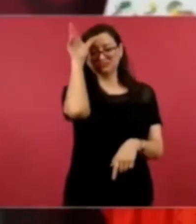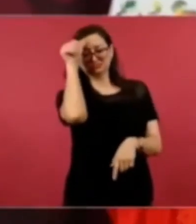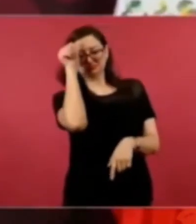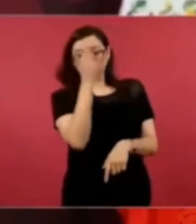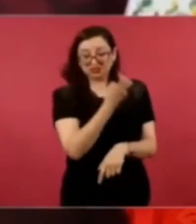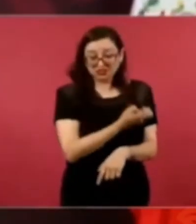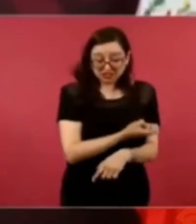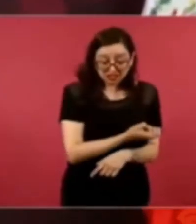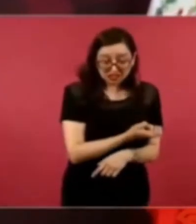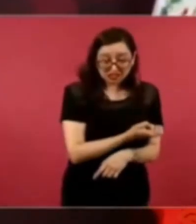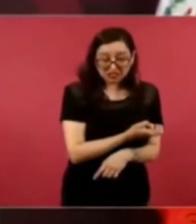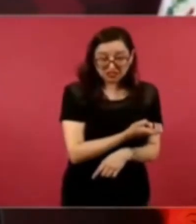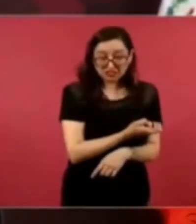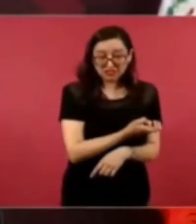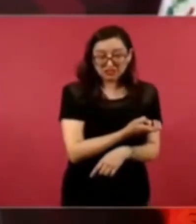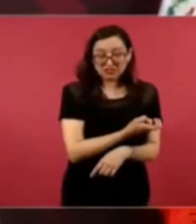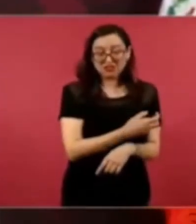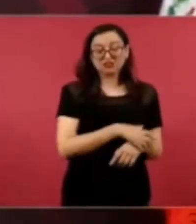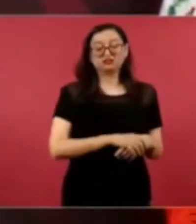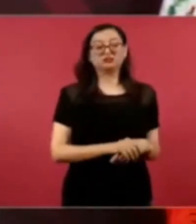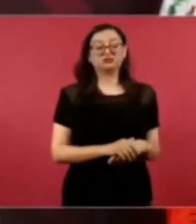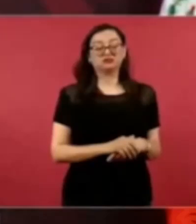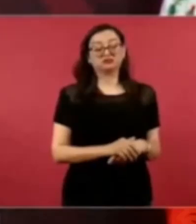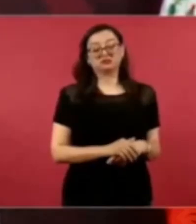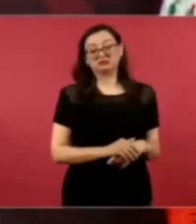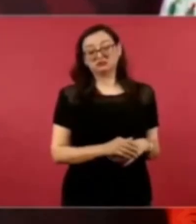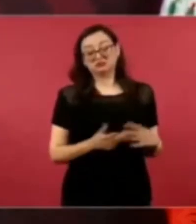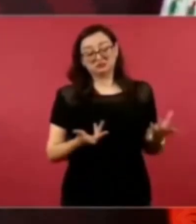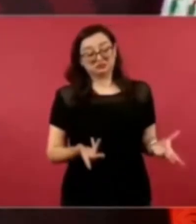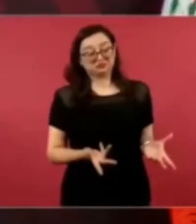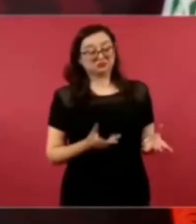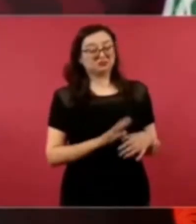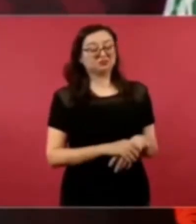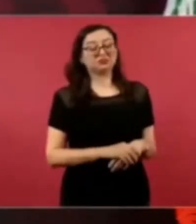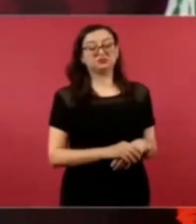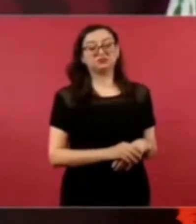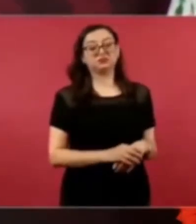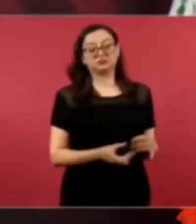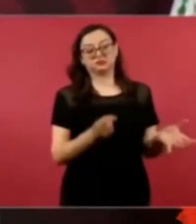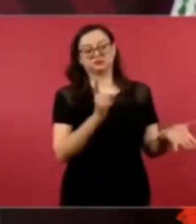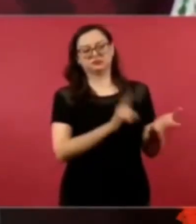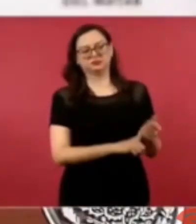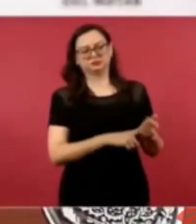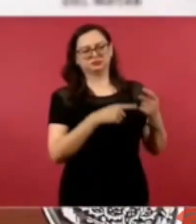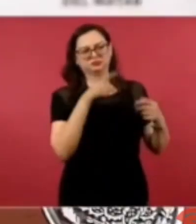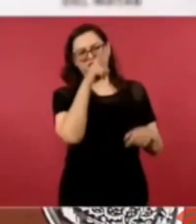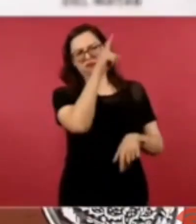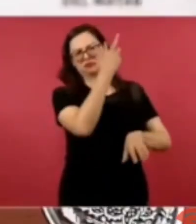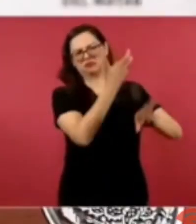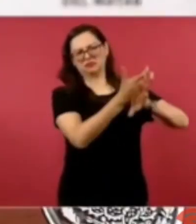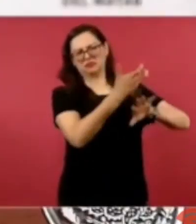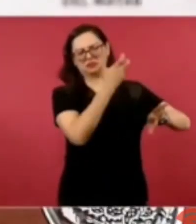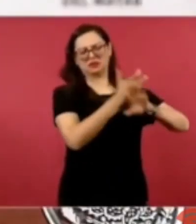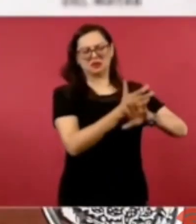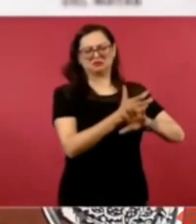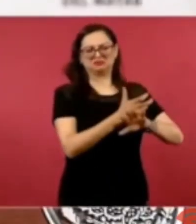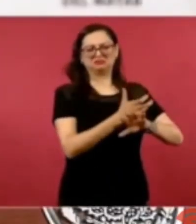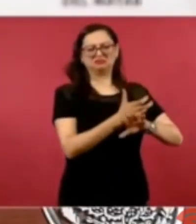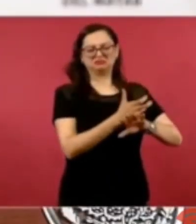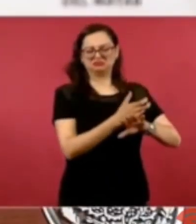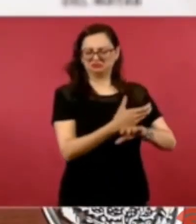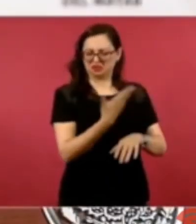y hay un publicista en Miami que es extraordinario claro es duro